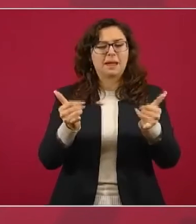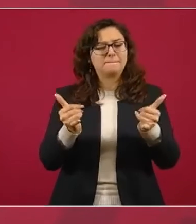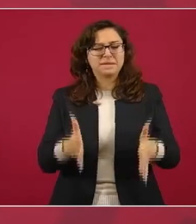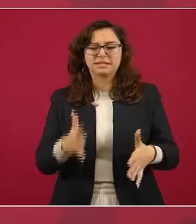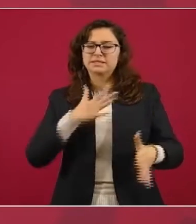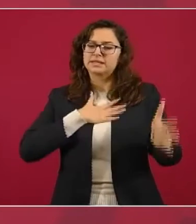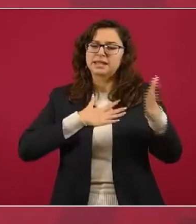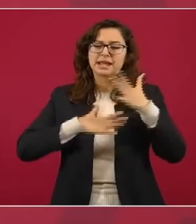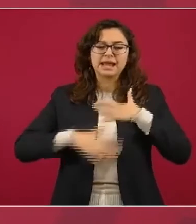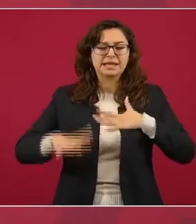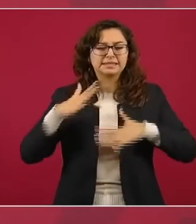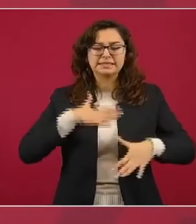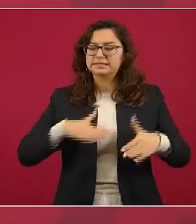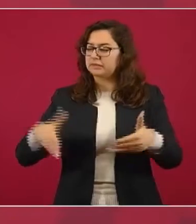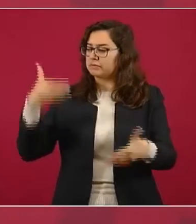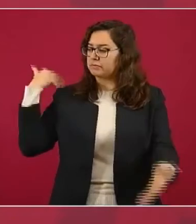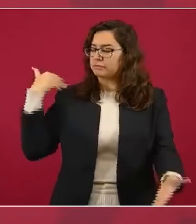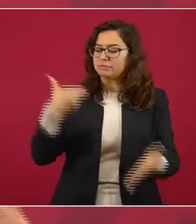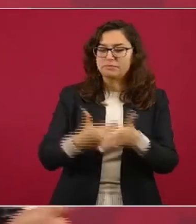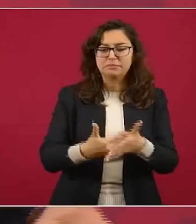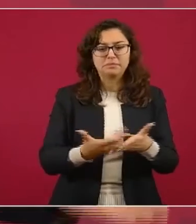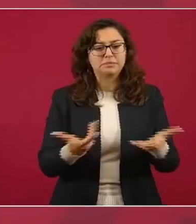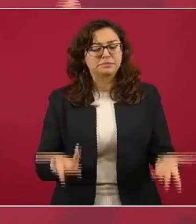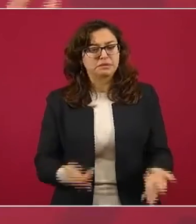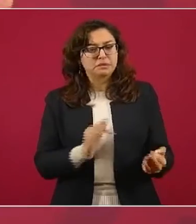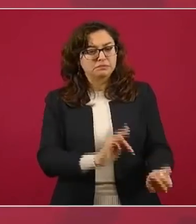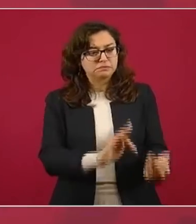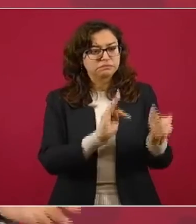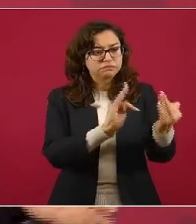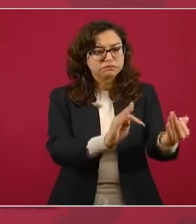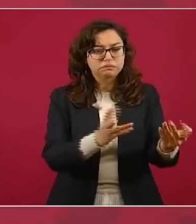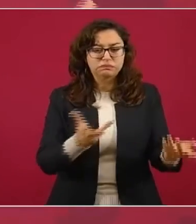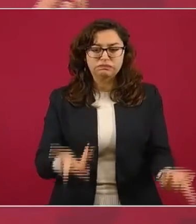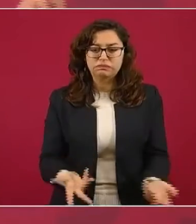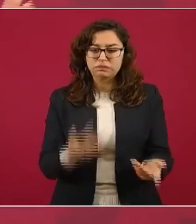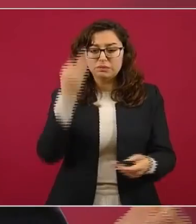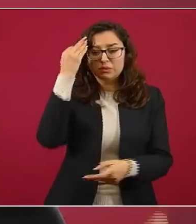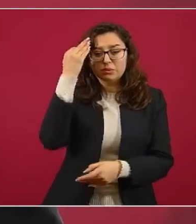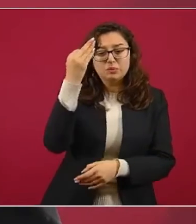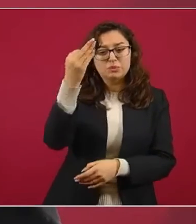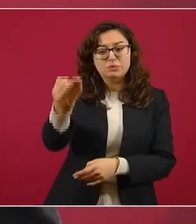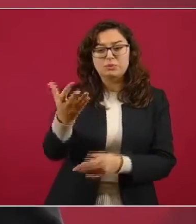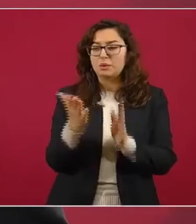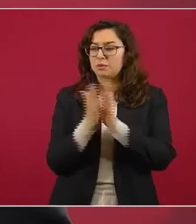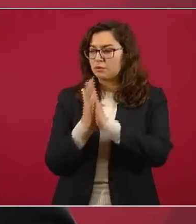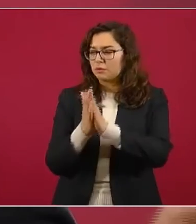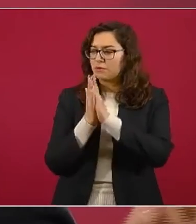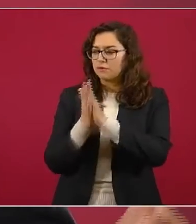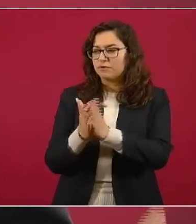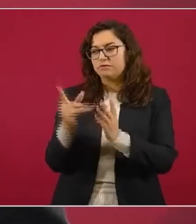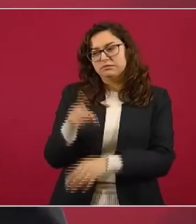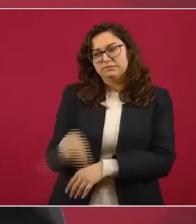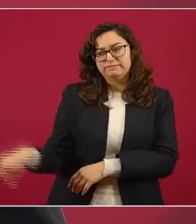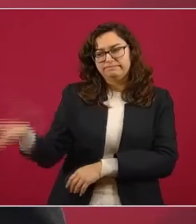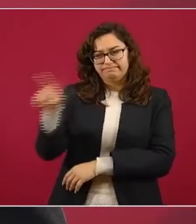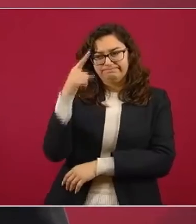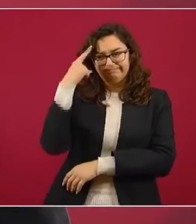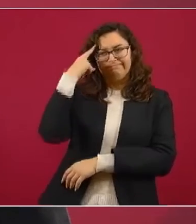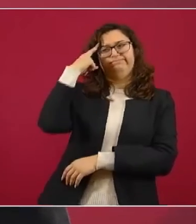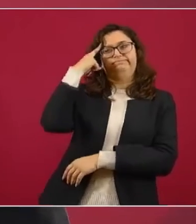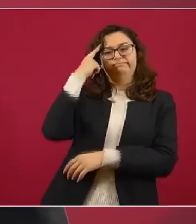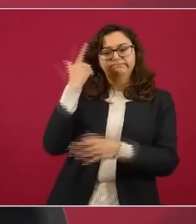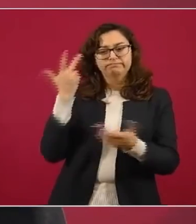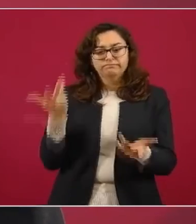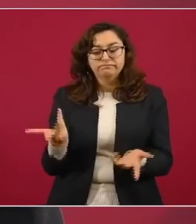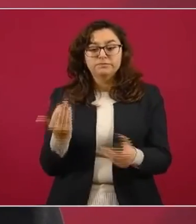que han estado salvando vidas. Por eso se está llevando a cabo este plan.